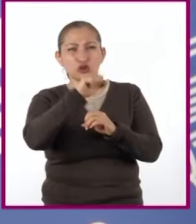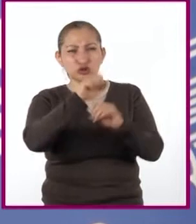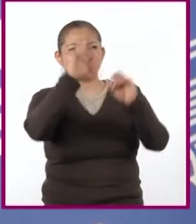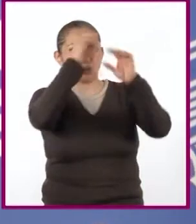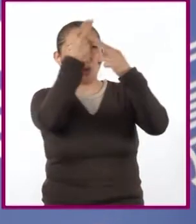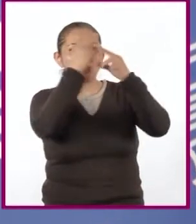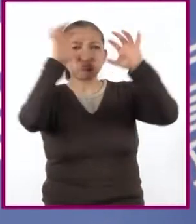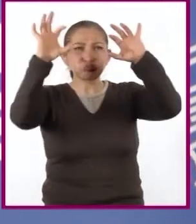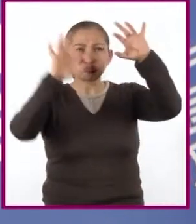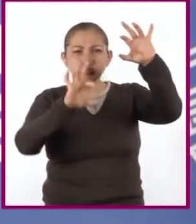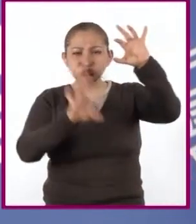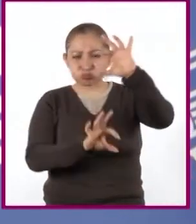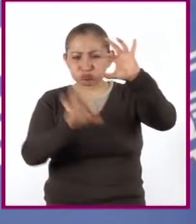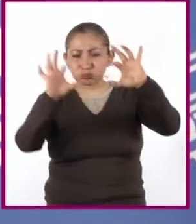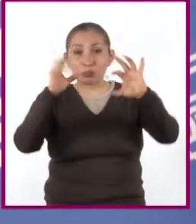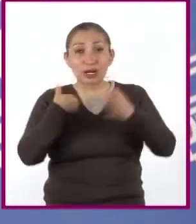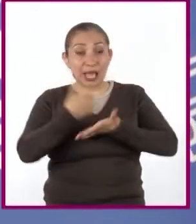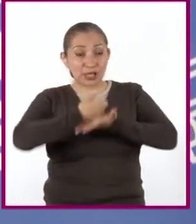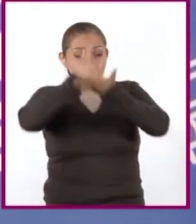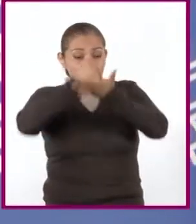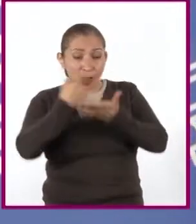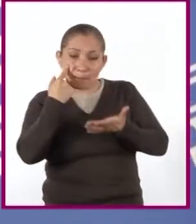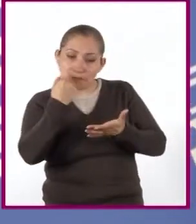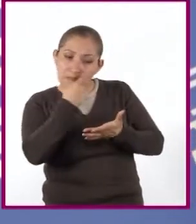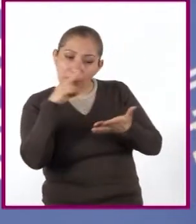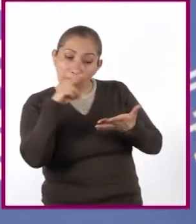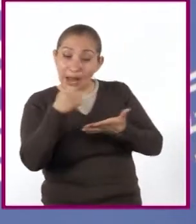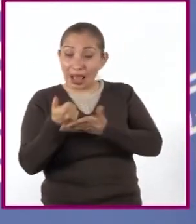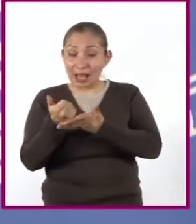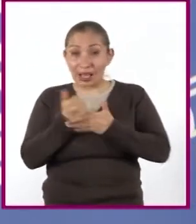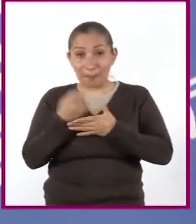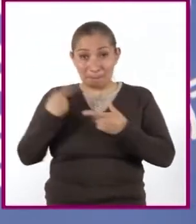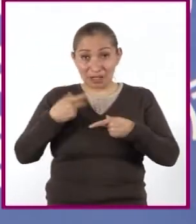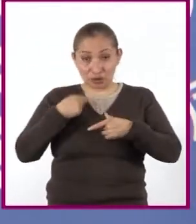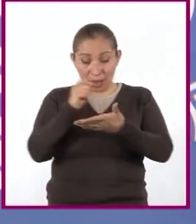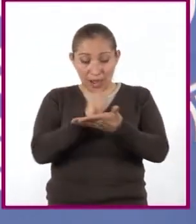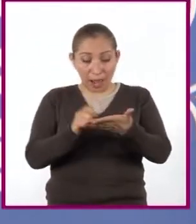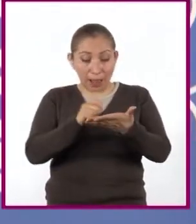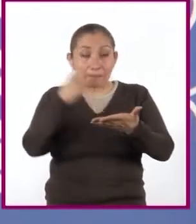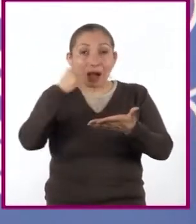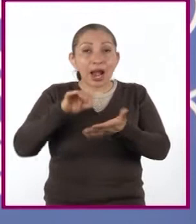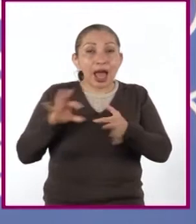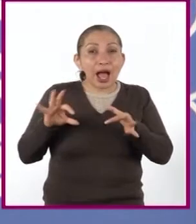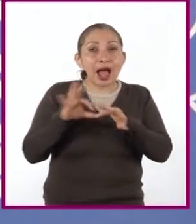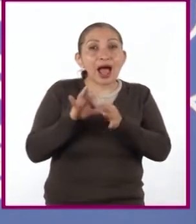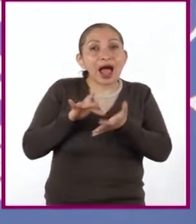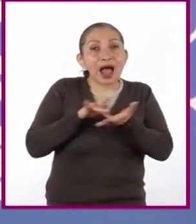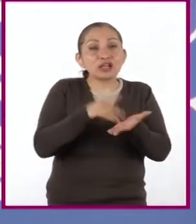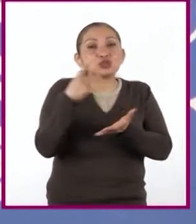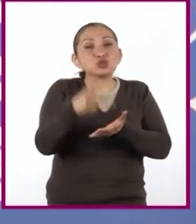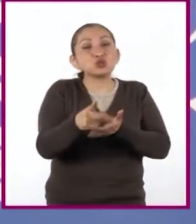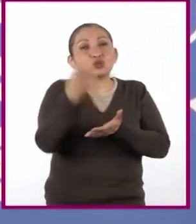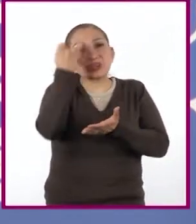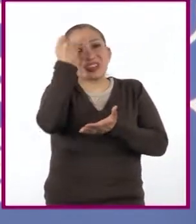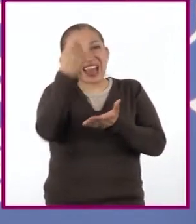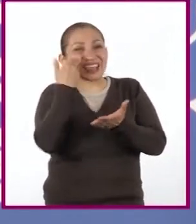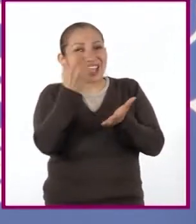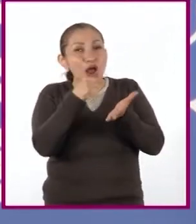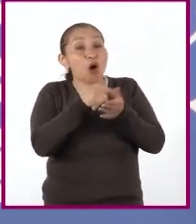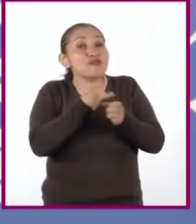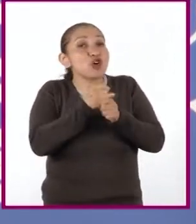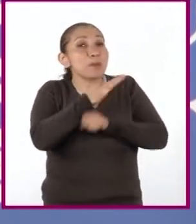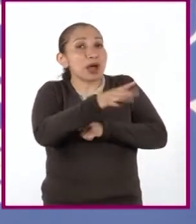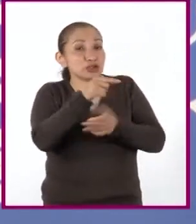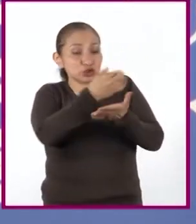imagino, porque son apoyos visuales que usa el autor para concretar su idea o para ejemplificar los datos que